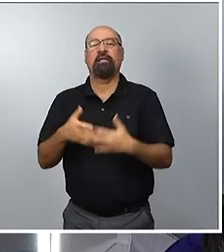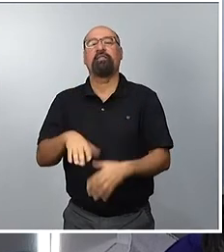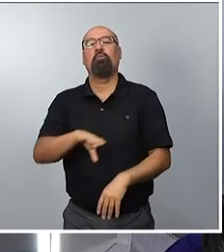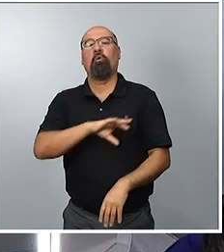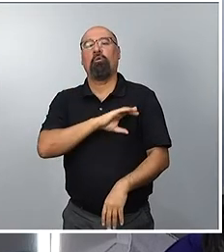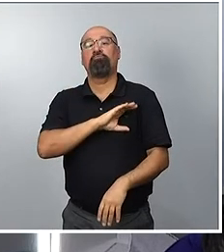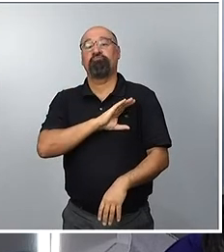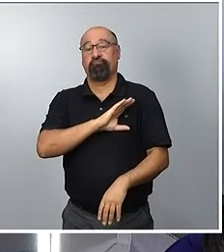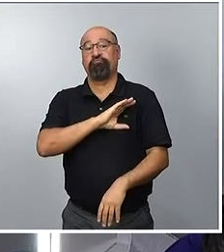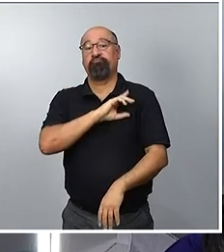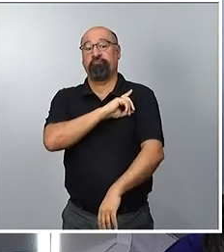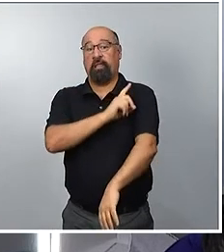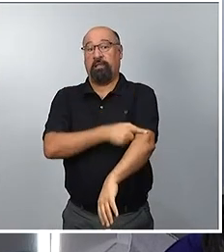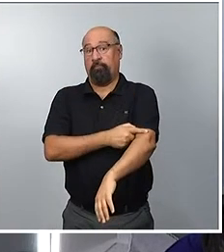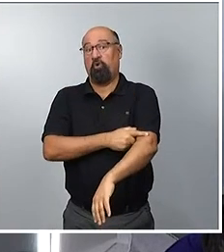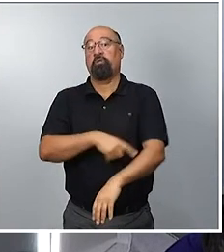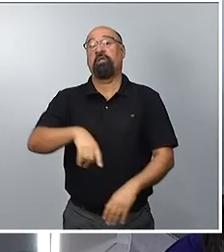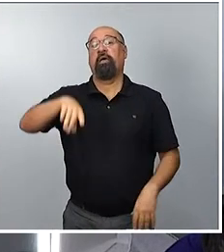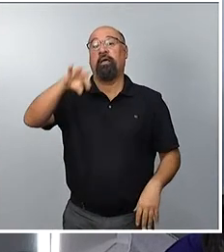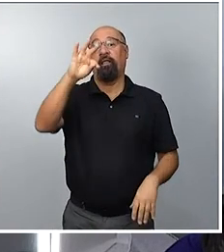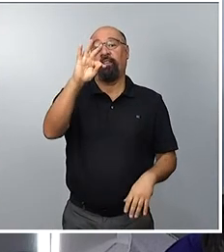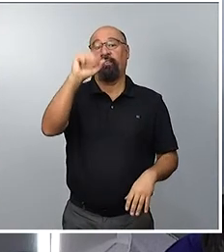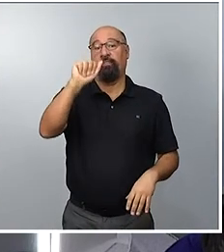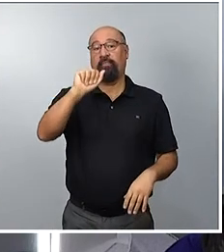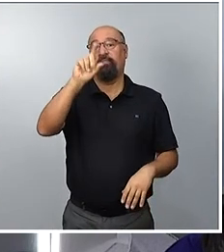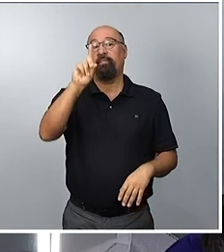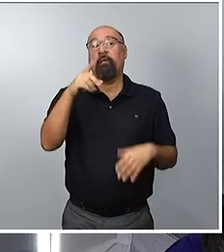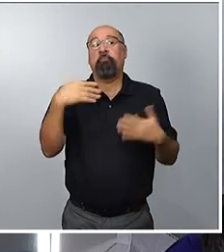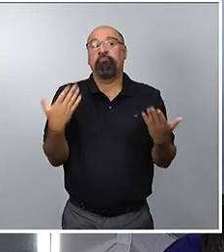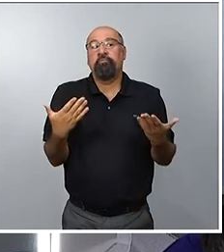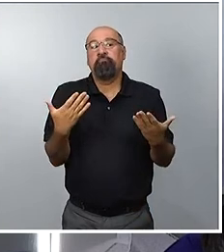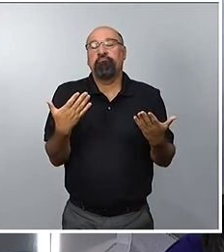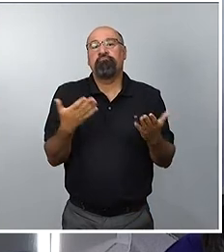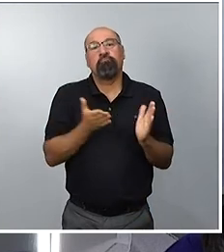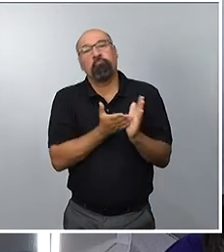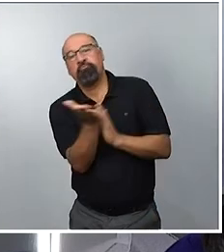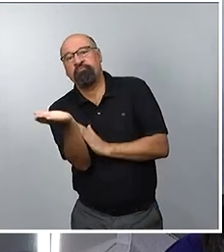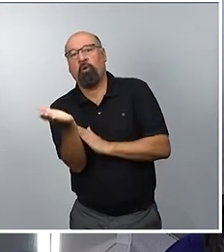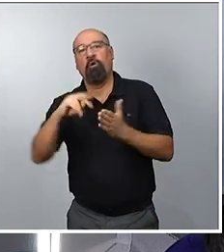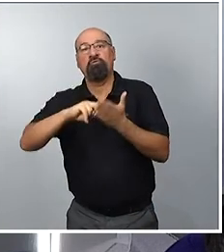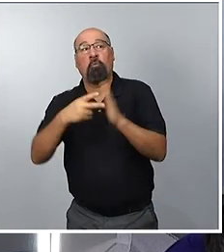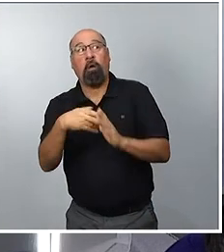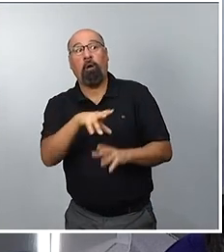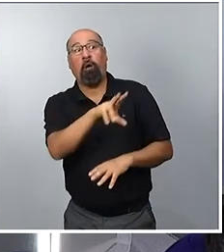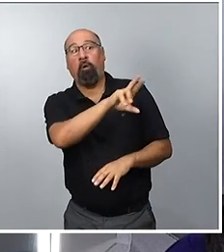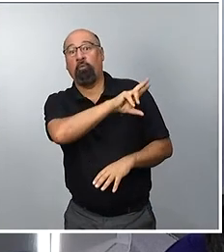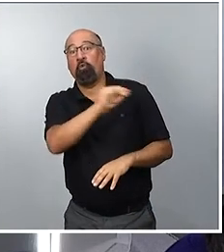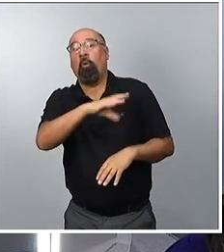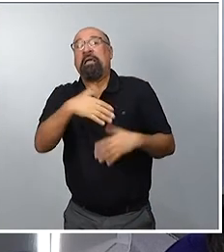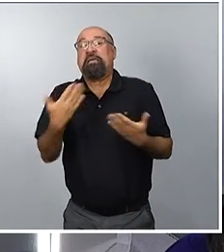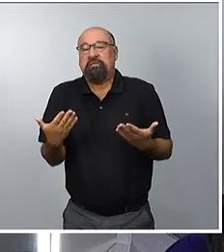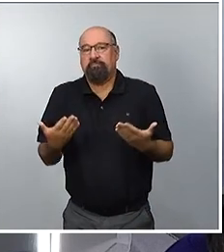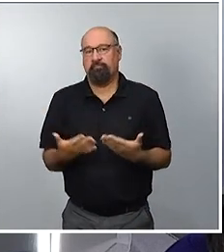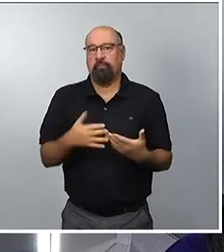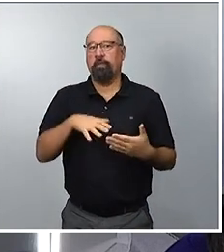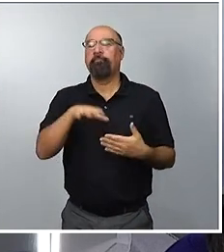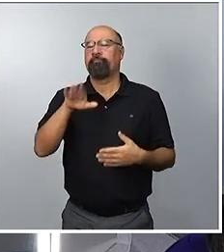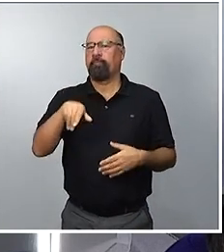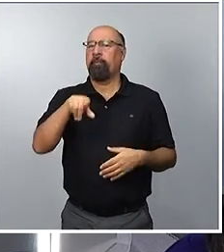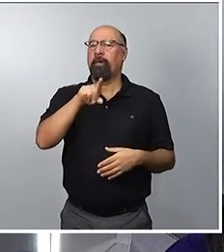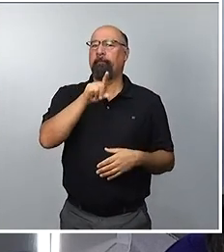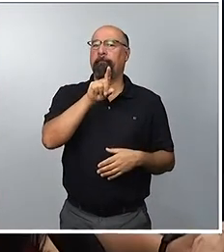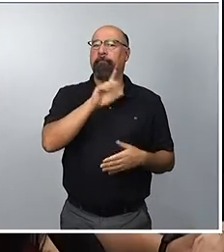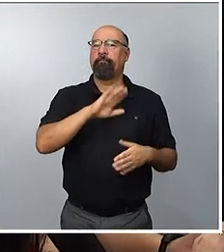entonces en ese momento el Gobierno? Y a la ministra portavoz acaba de decir que el candidato del Partido Popular no tiene la mayoría. Quería